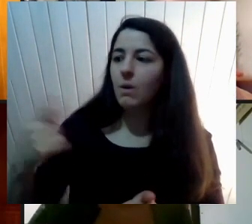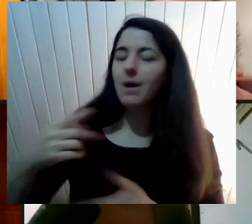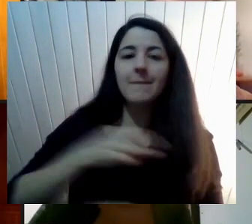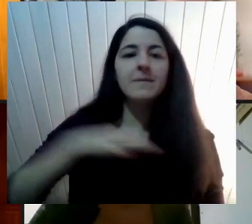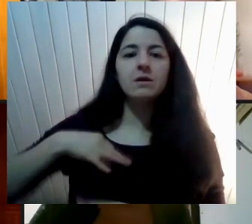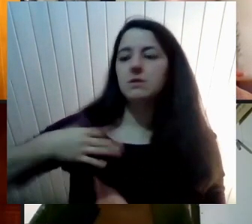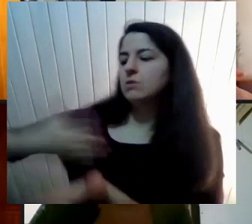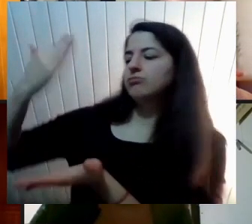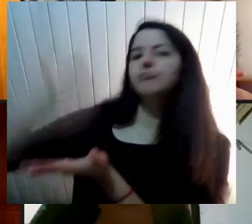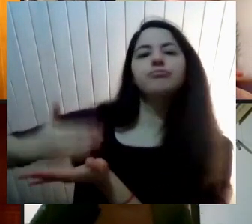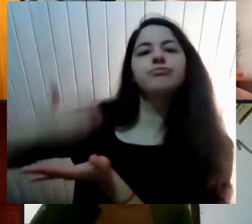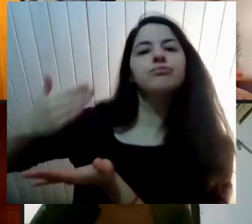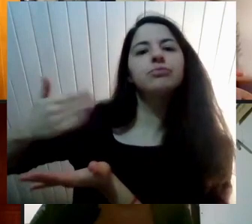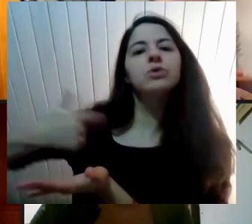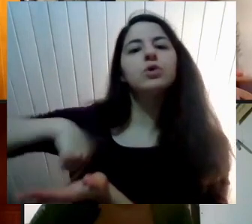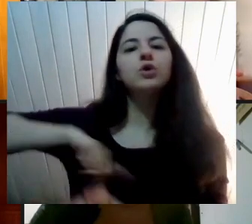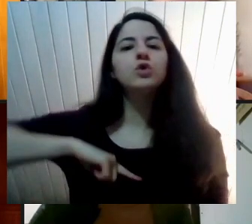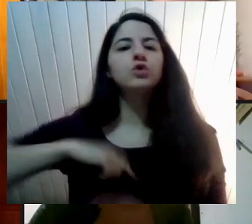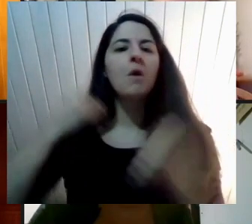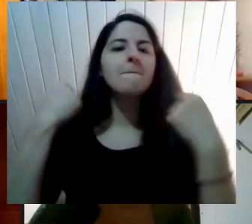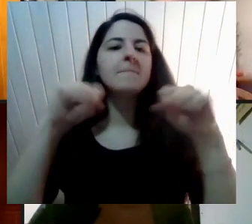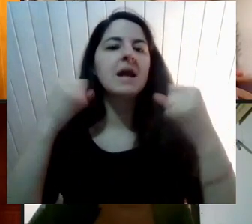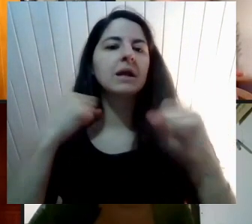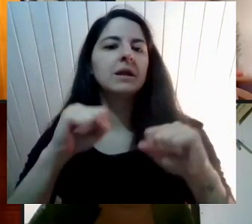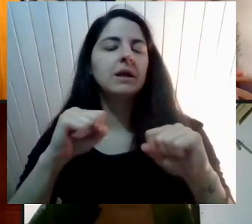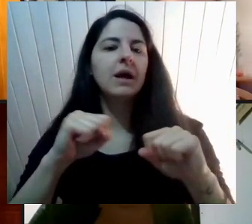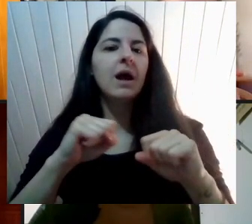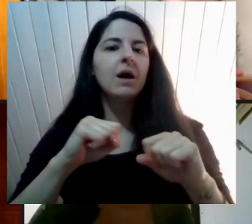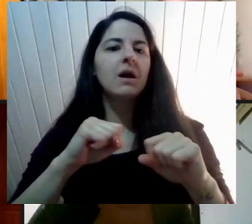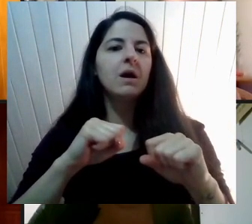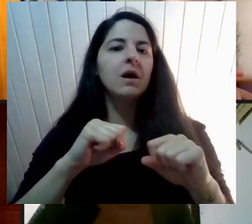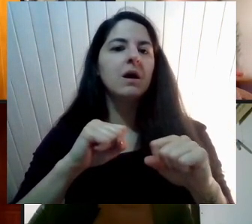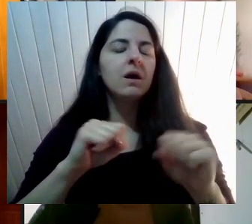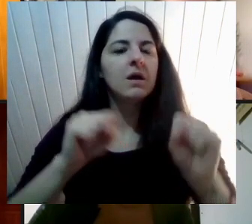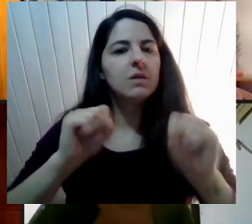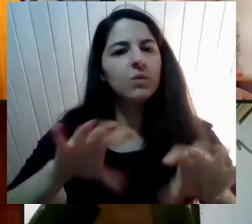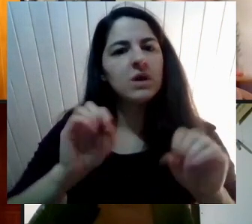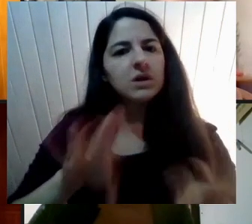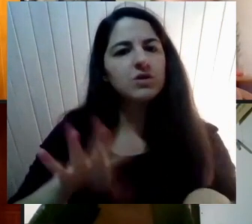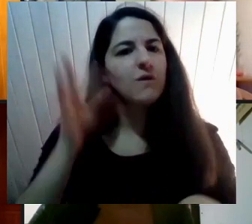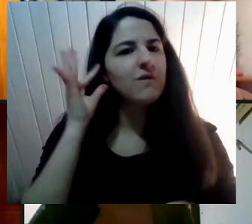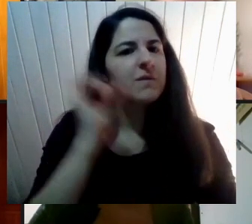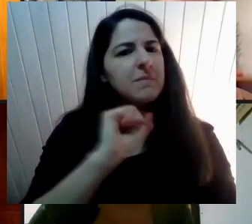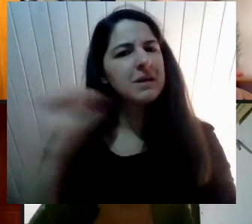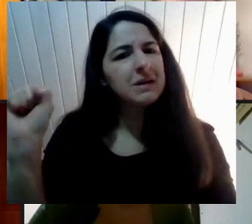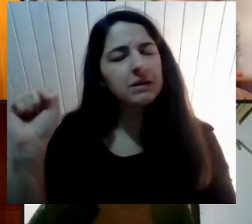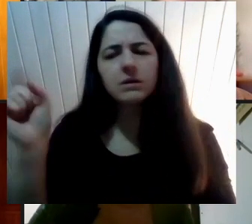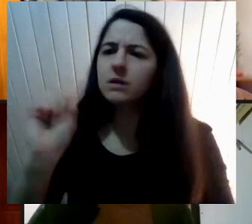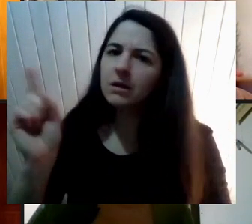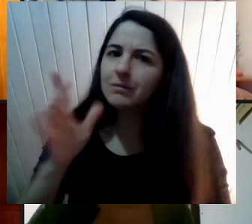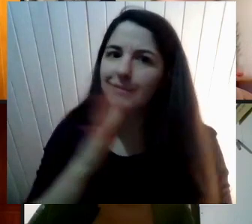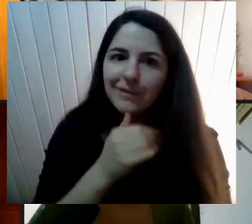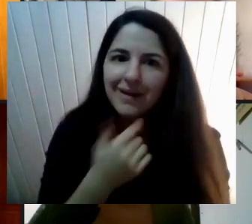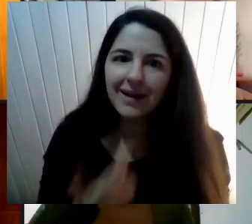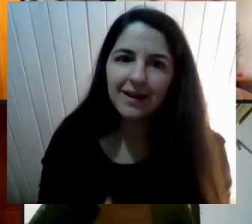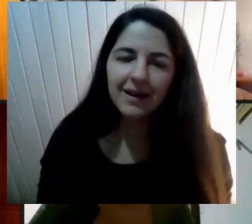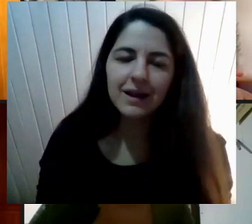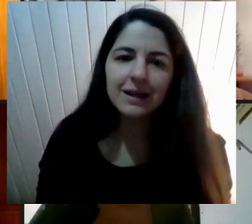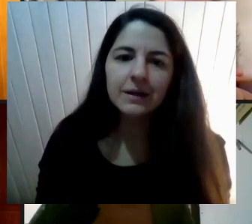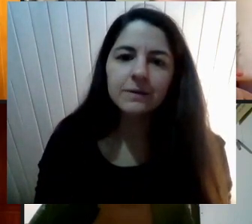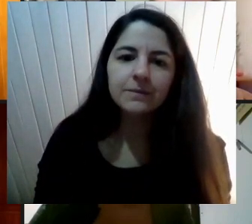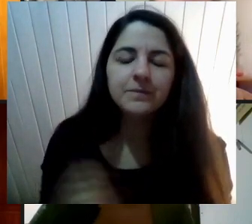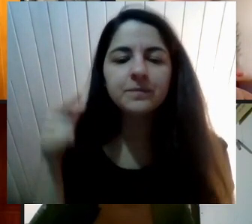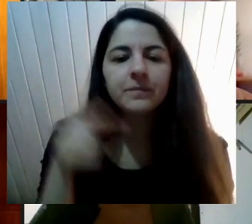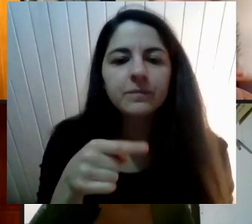práctica No sexista O feminista Entonces Esto más que nada Se ve Se ejecuta